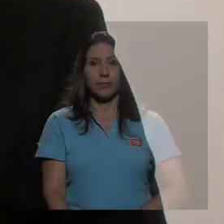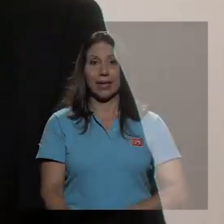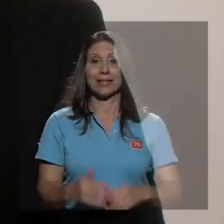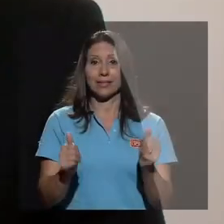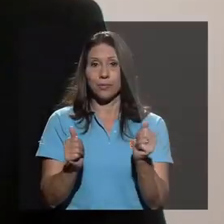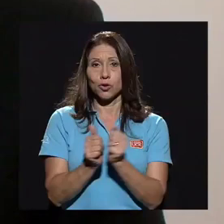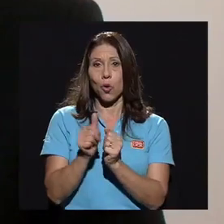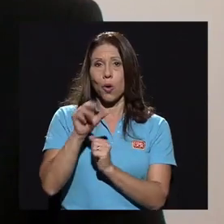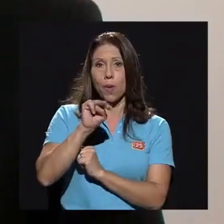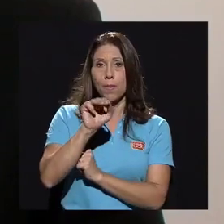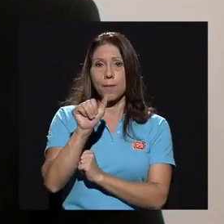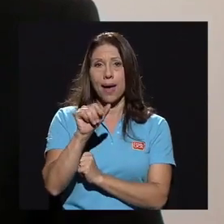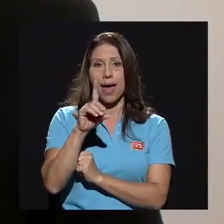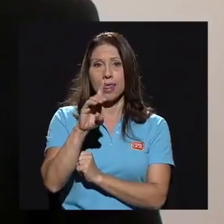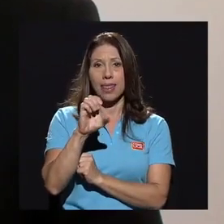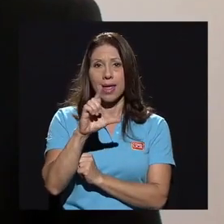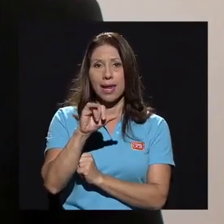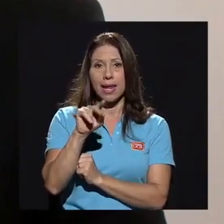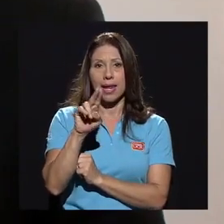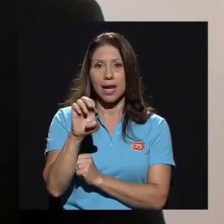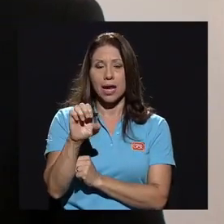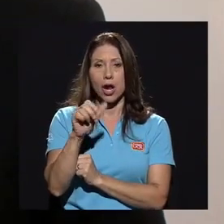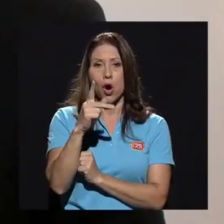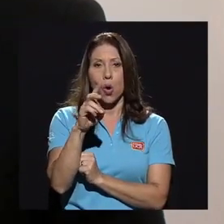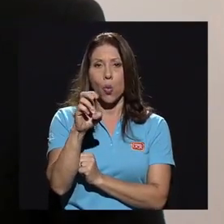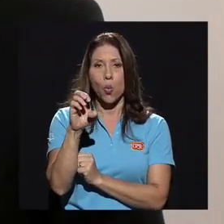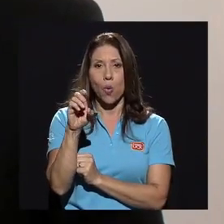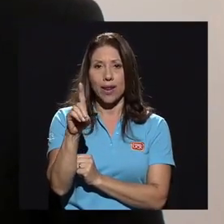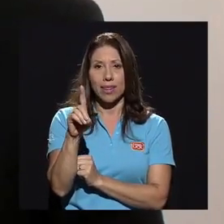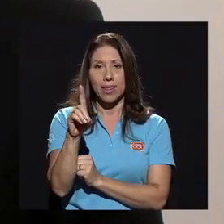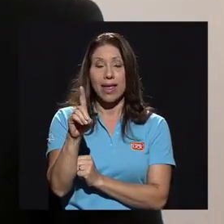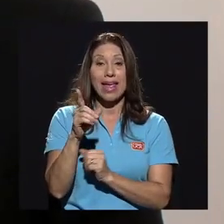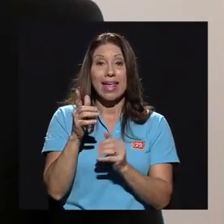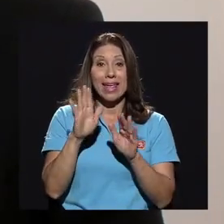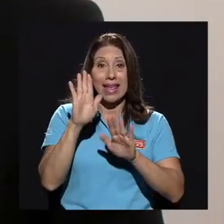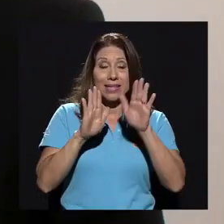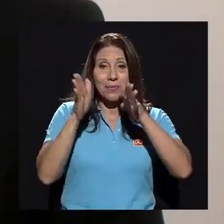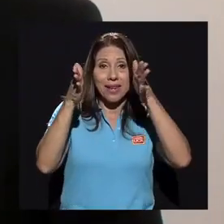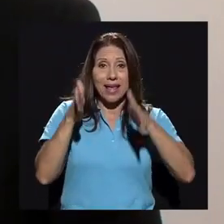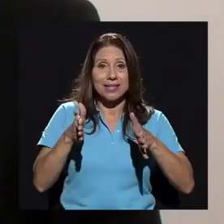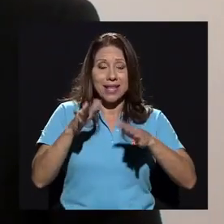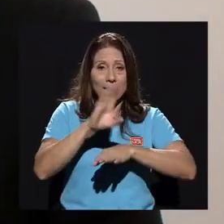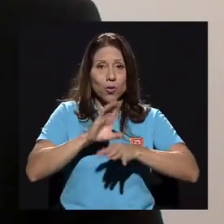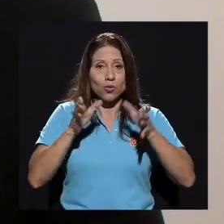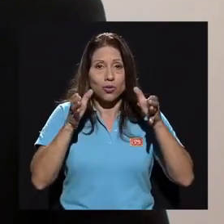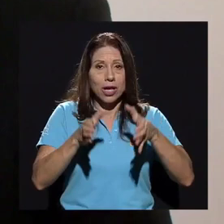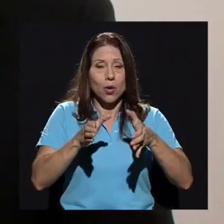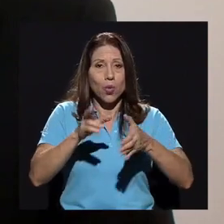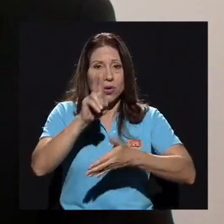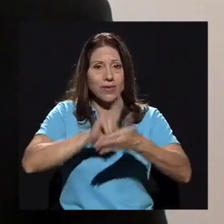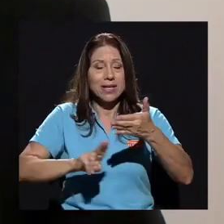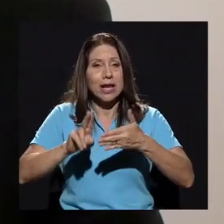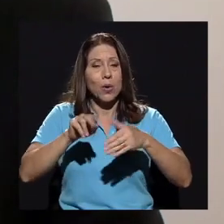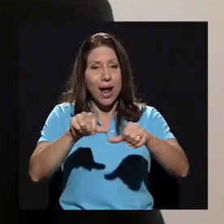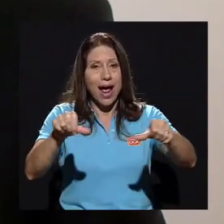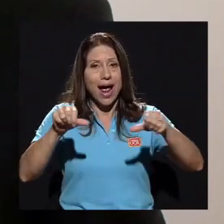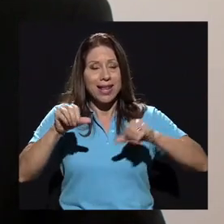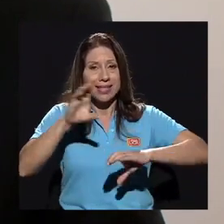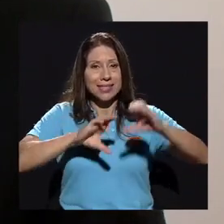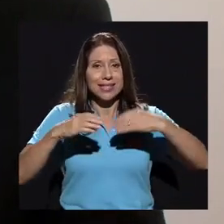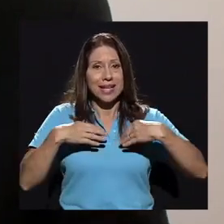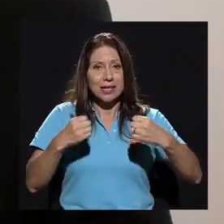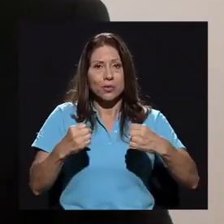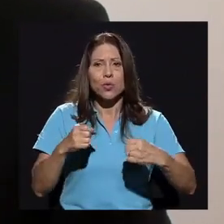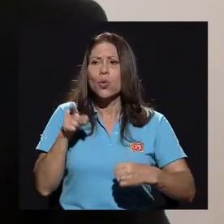Estamos con Madeline Howard, aspirante al Consejo Universitario por el área de Ciencias de la Salud. Madeline, cuéntanos,